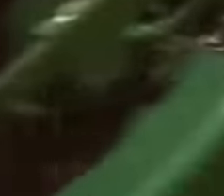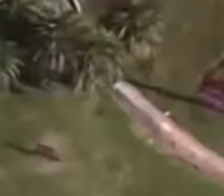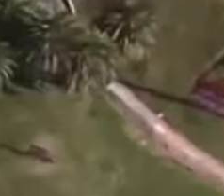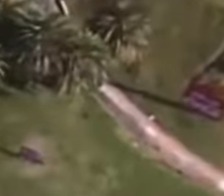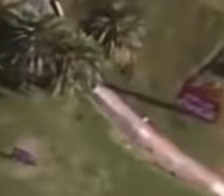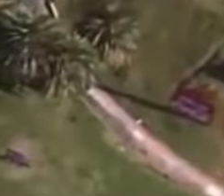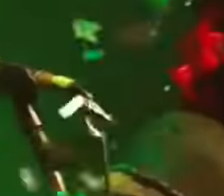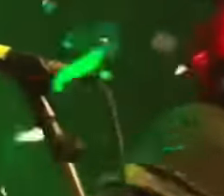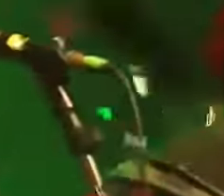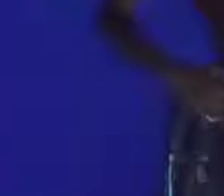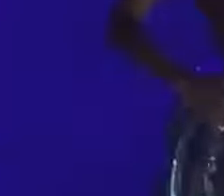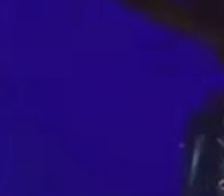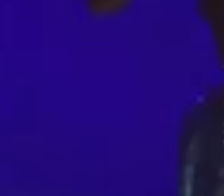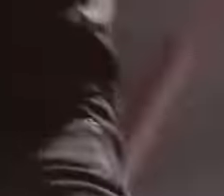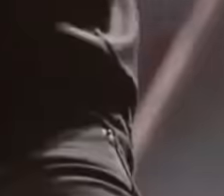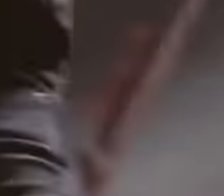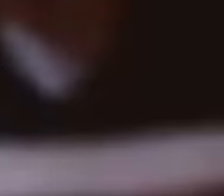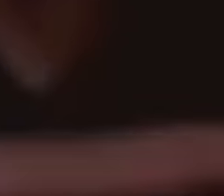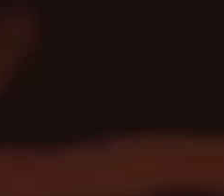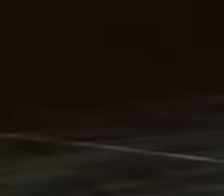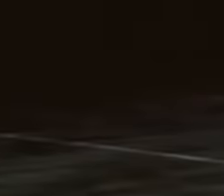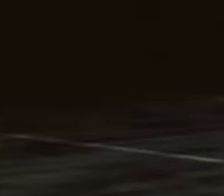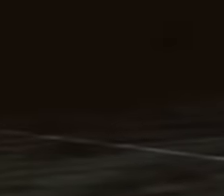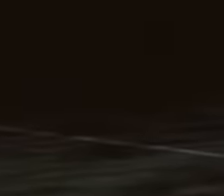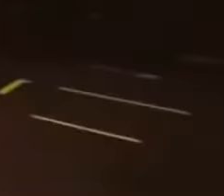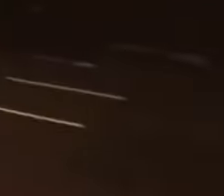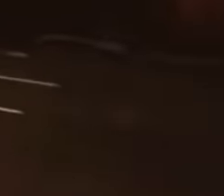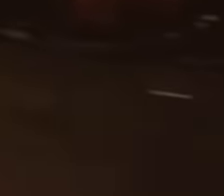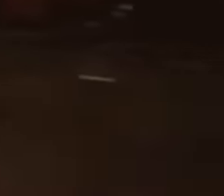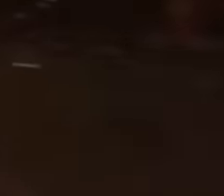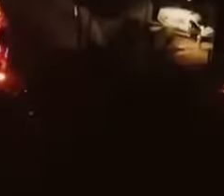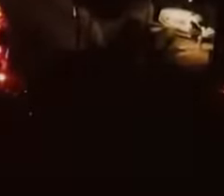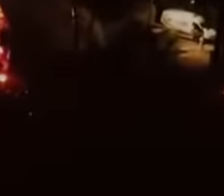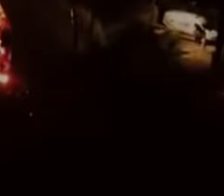Suscribite para verlo cuando quieras, donde quieras.